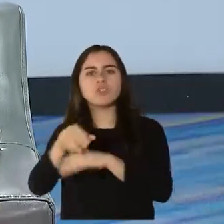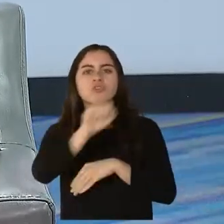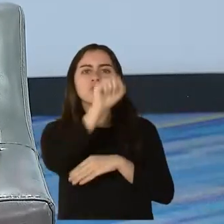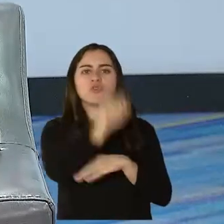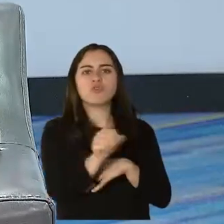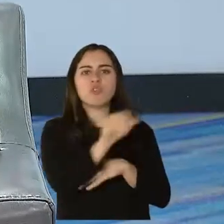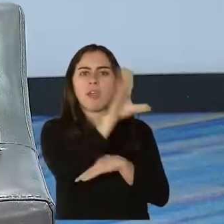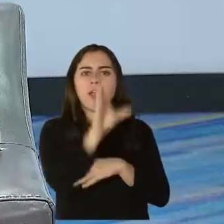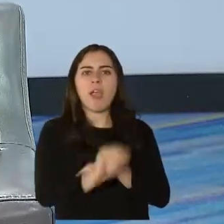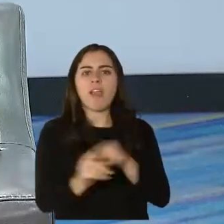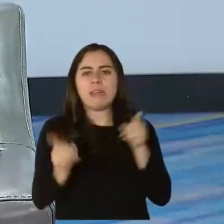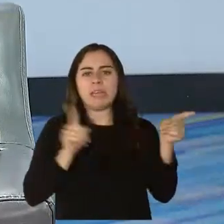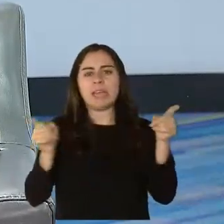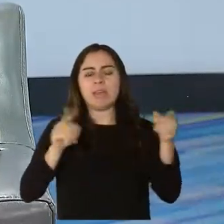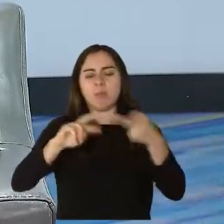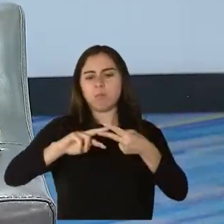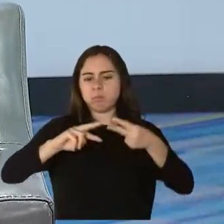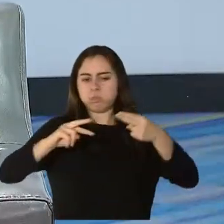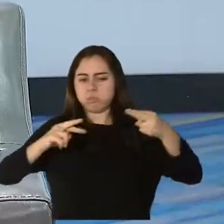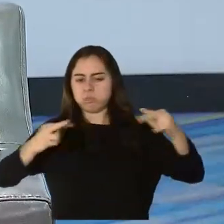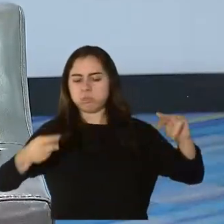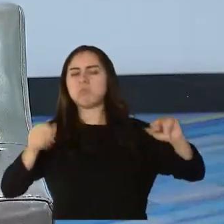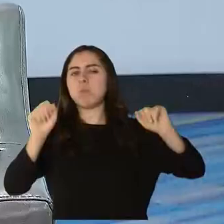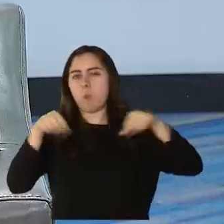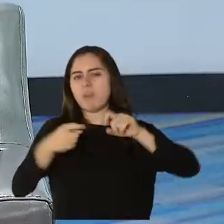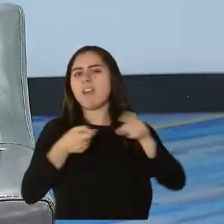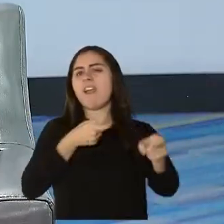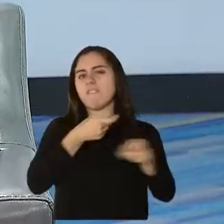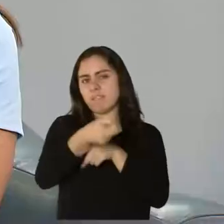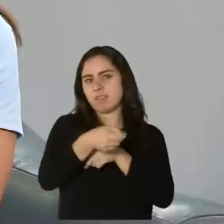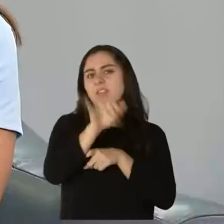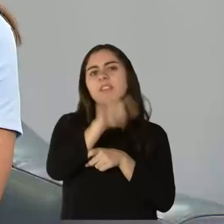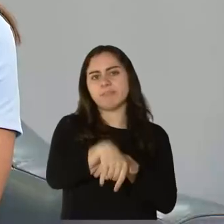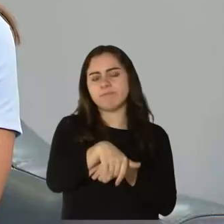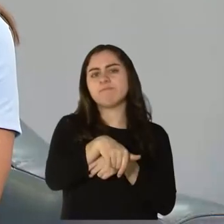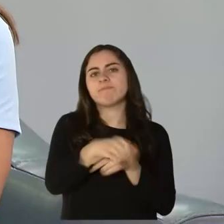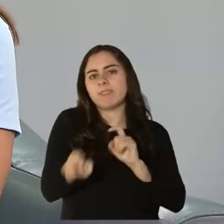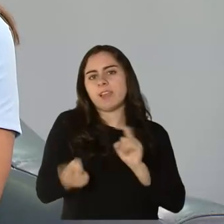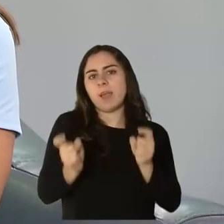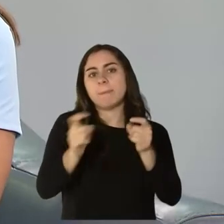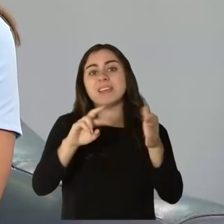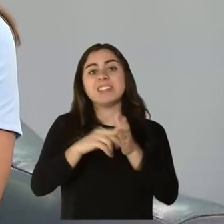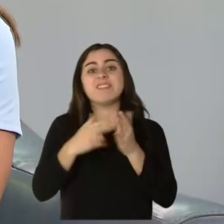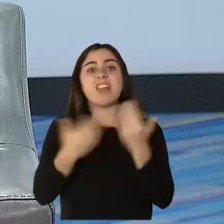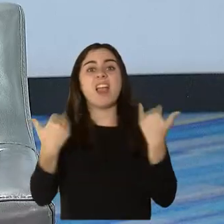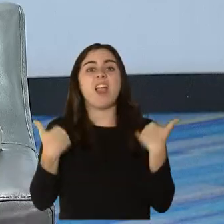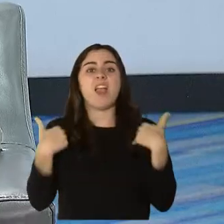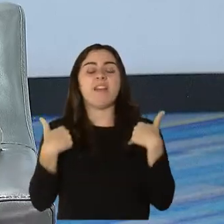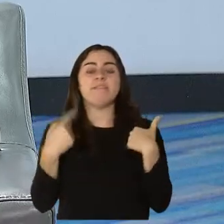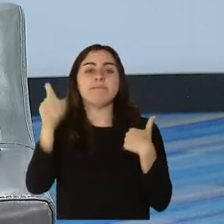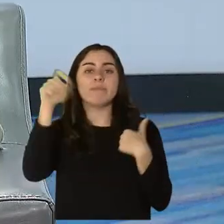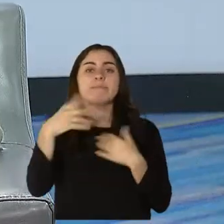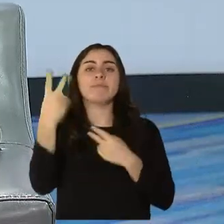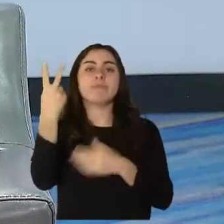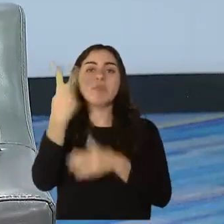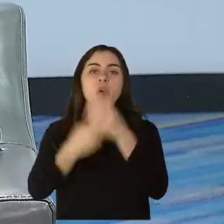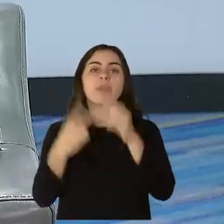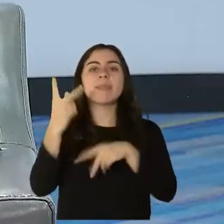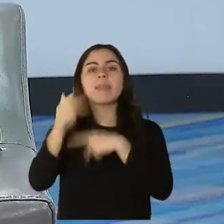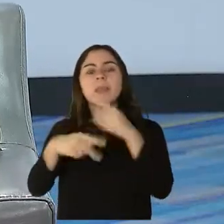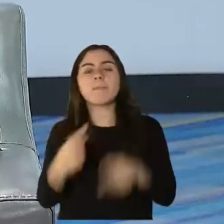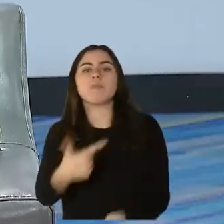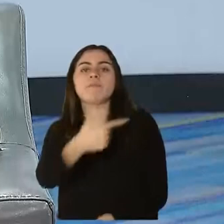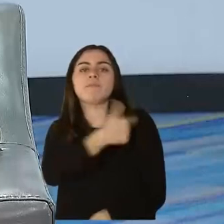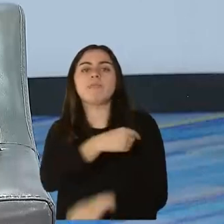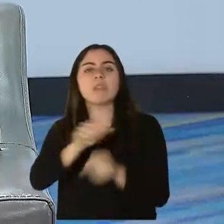tener un efecto en estos anticorpos monoclonales disminuyendo la eficacia. Uy, habría que hacer entonces terapias combinadas. Es correcto. Todas las infecciones virales usualmente